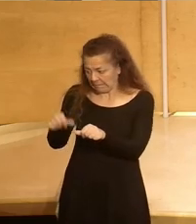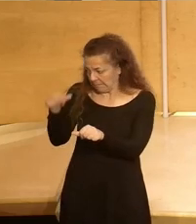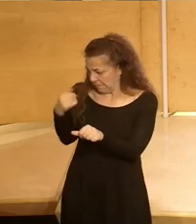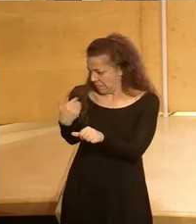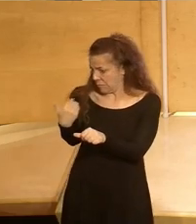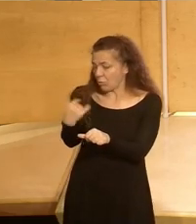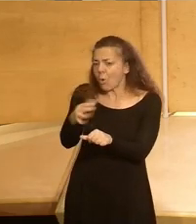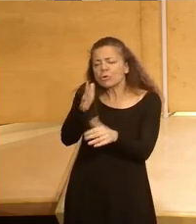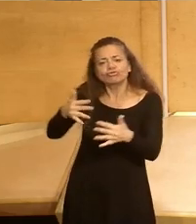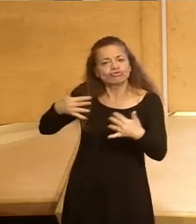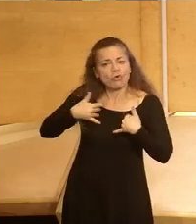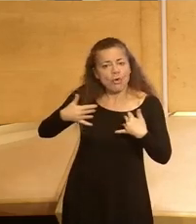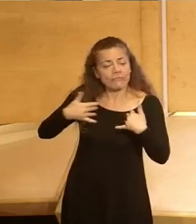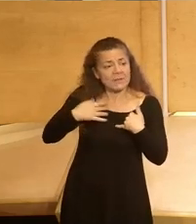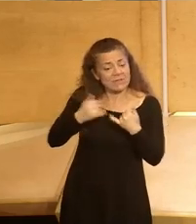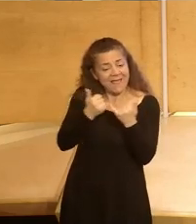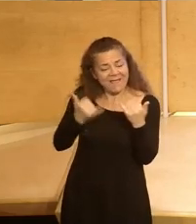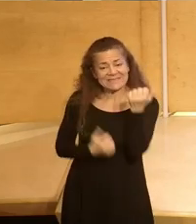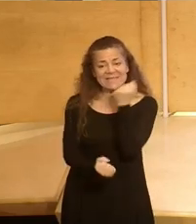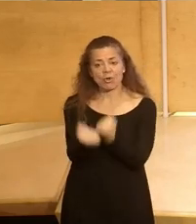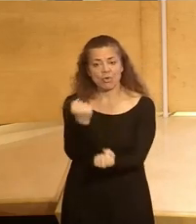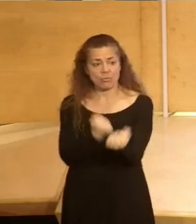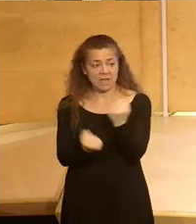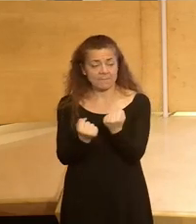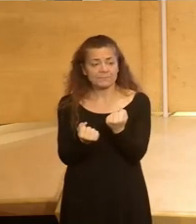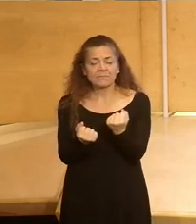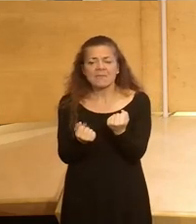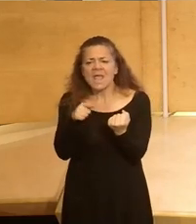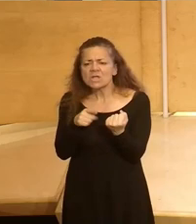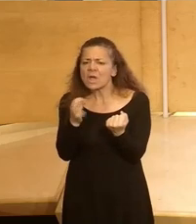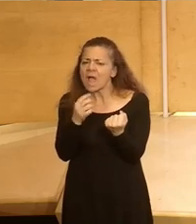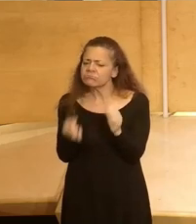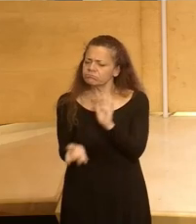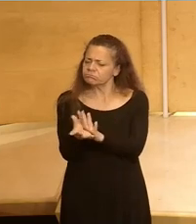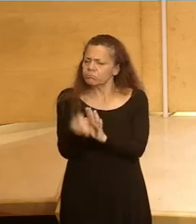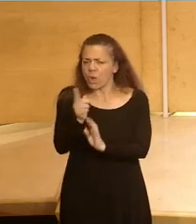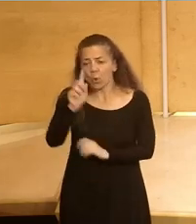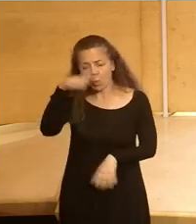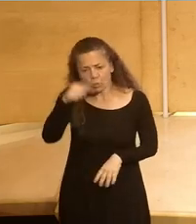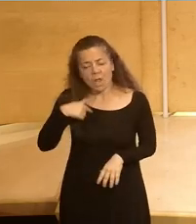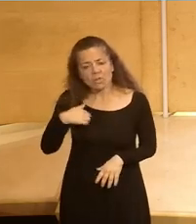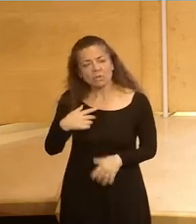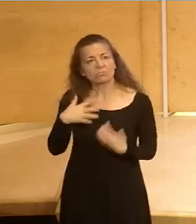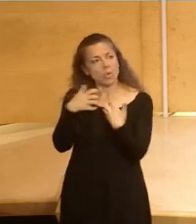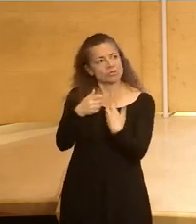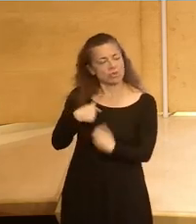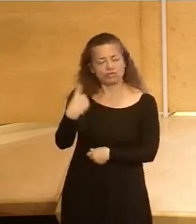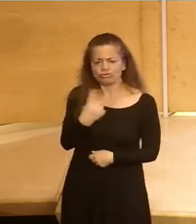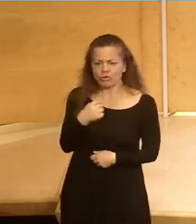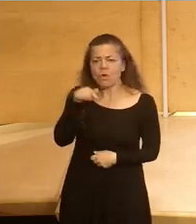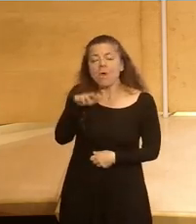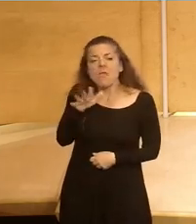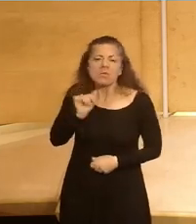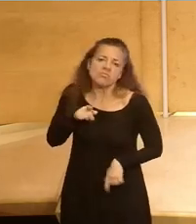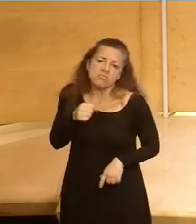en este país con el gran sufrimiento de la crisis económica pues digamos que ha forjado una cultura soy yo ahí luchando yo solo y ahí hay una